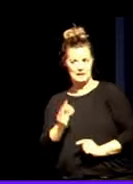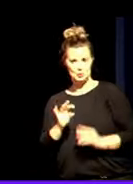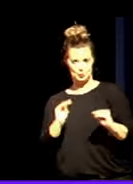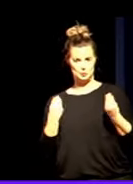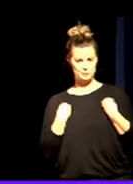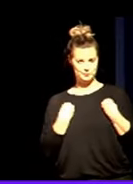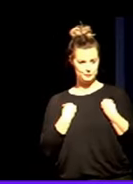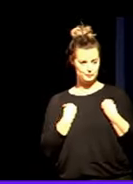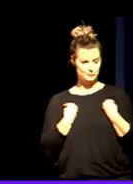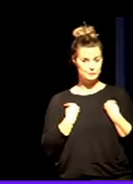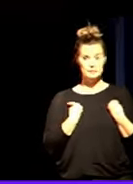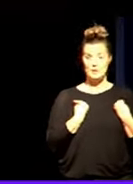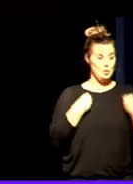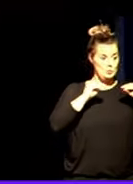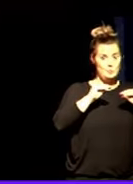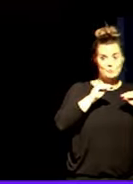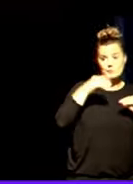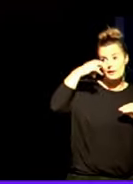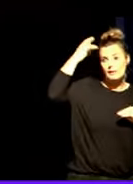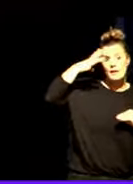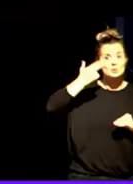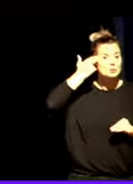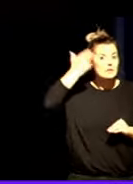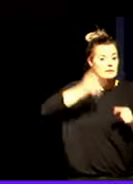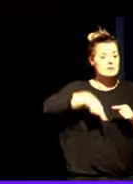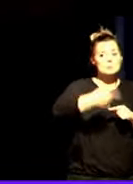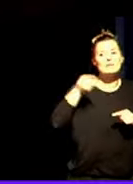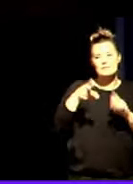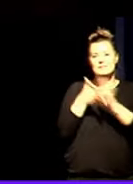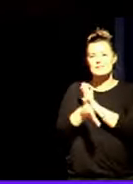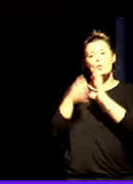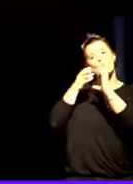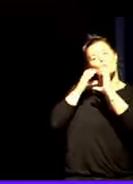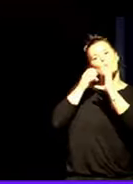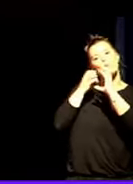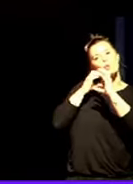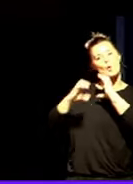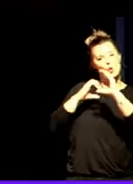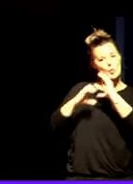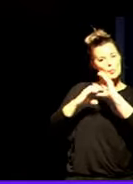Después de las ideas suicidas tenemos las comunicaciones suicidas. Y aquí me voy a detener dos minutos porque esto es fundamental.